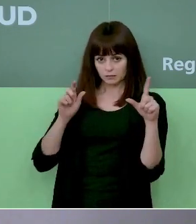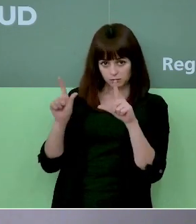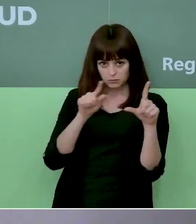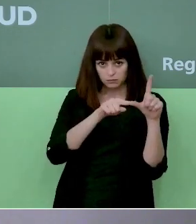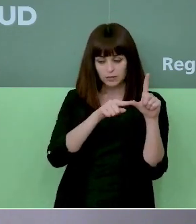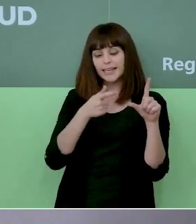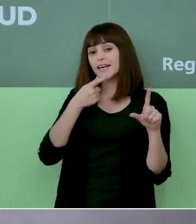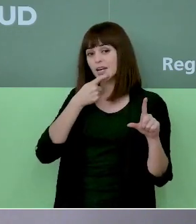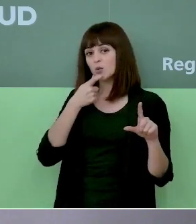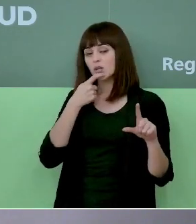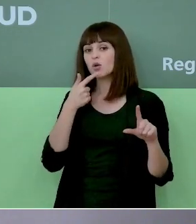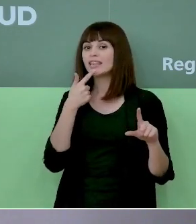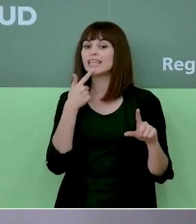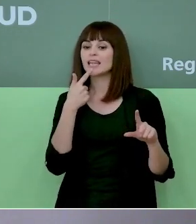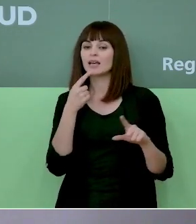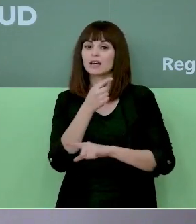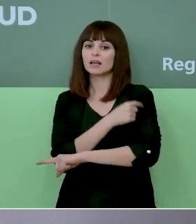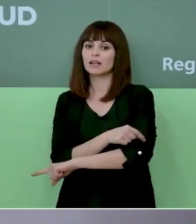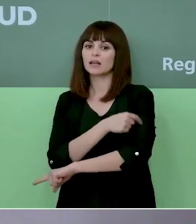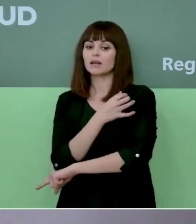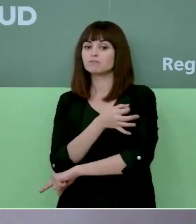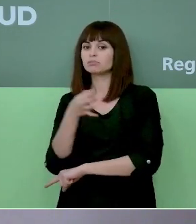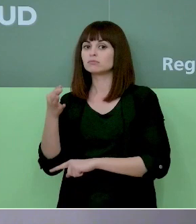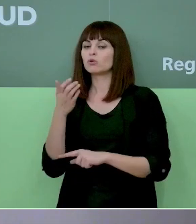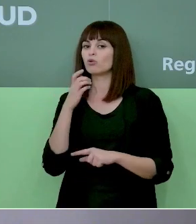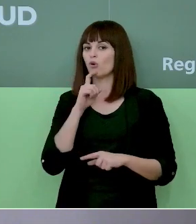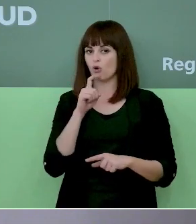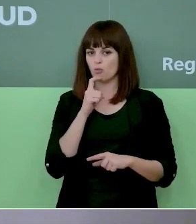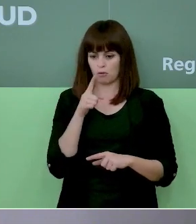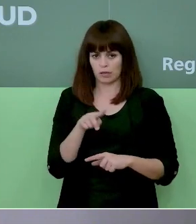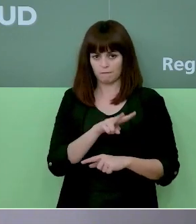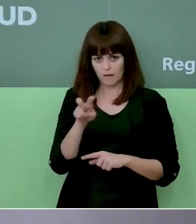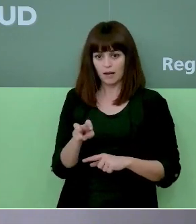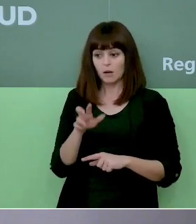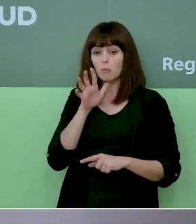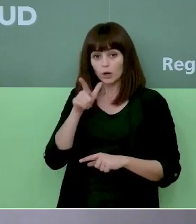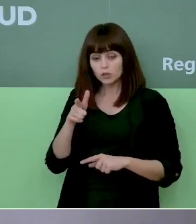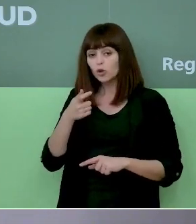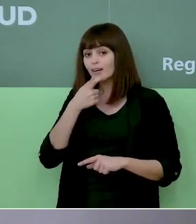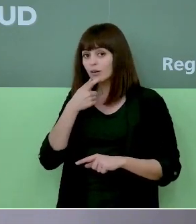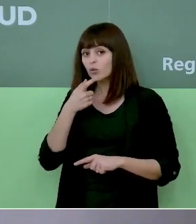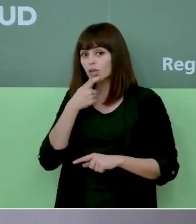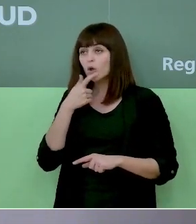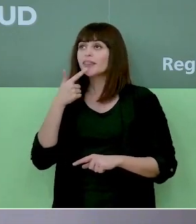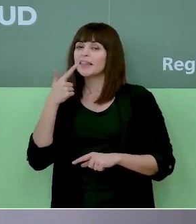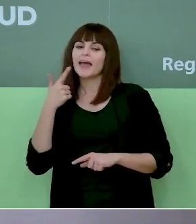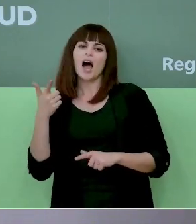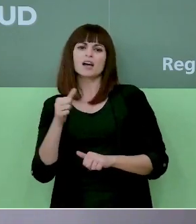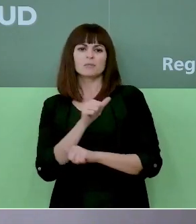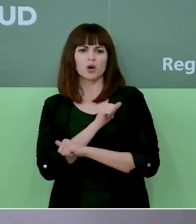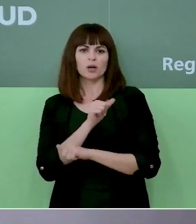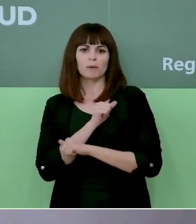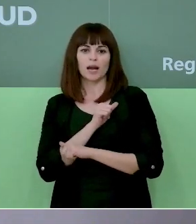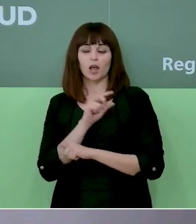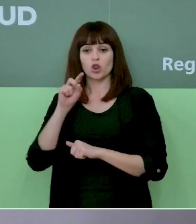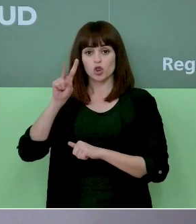Unido da los datos de eficacia con una dosis de la vacuna que son perfectamente válidos y por ese motivo Reino Unido ha decidido retrasar la vacunación a